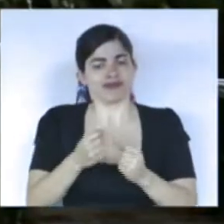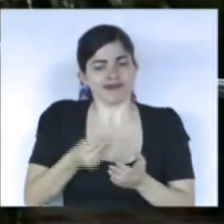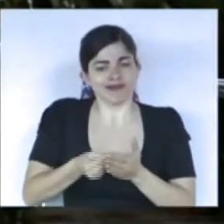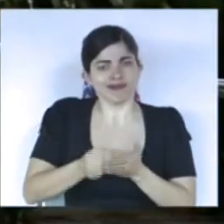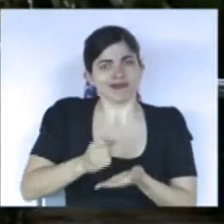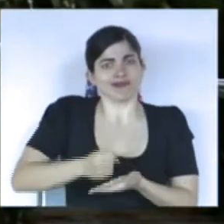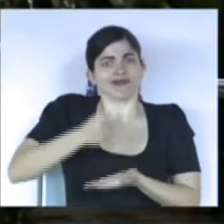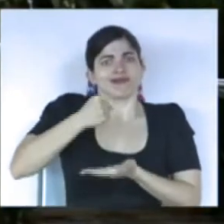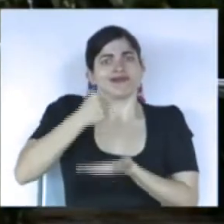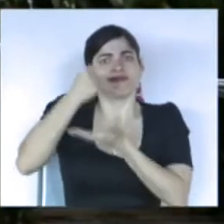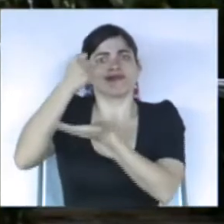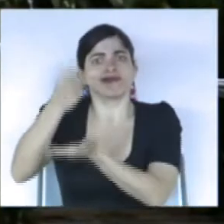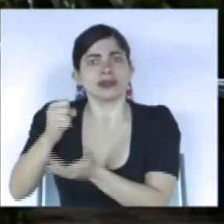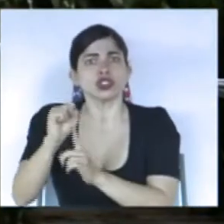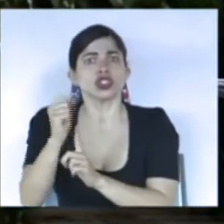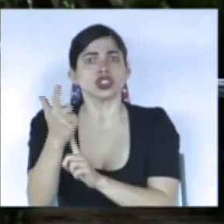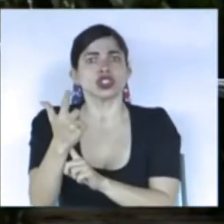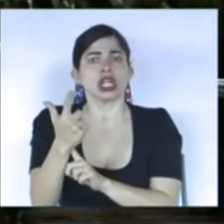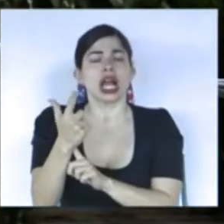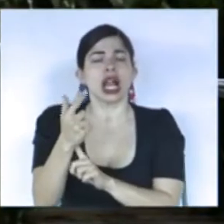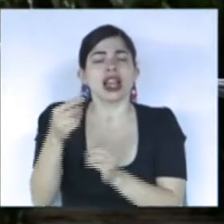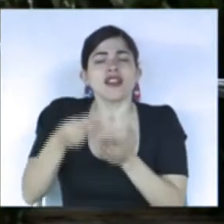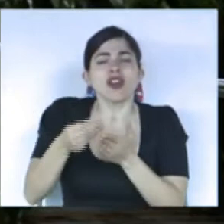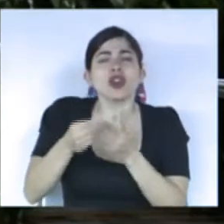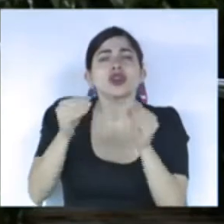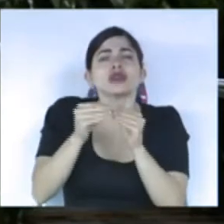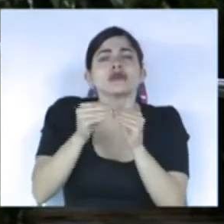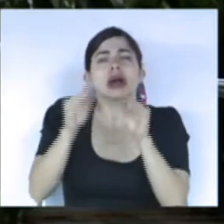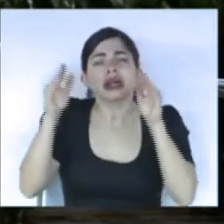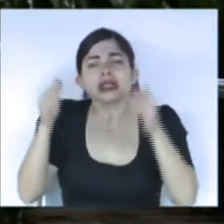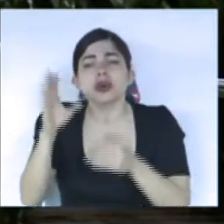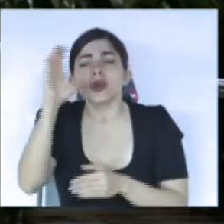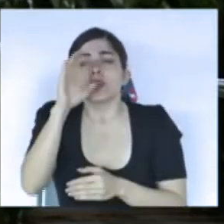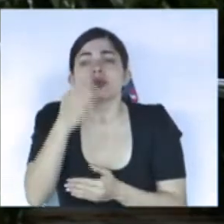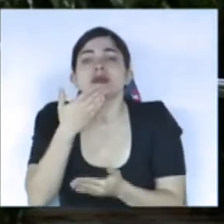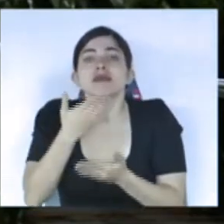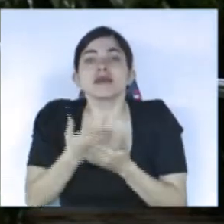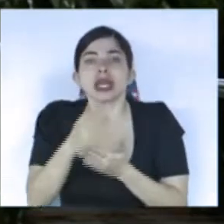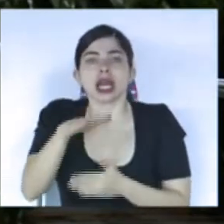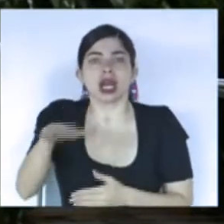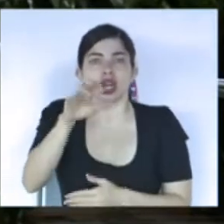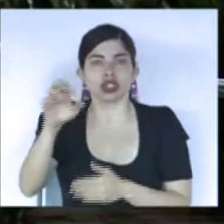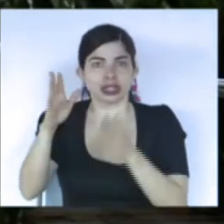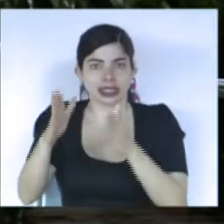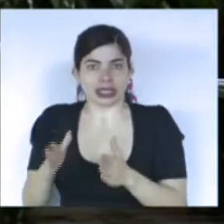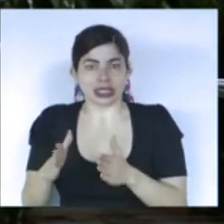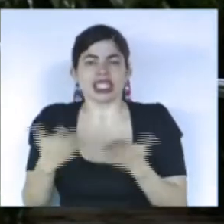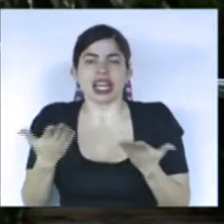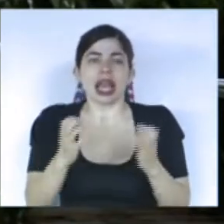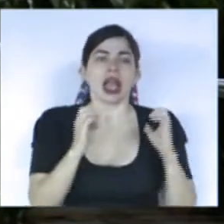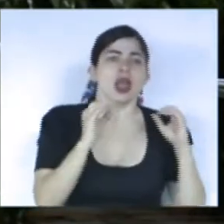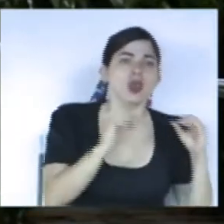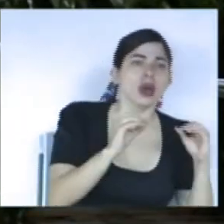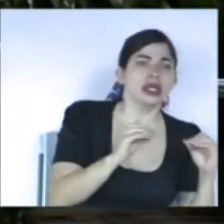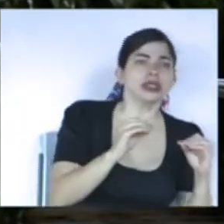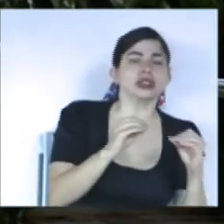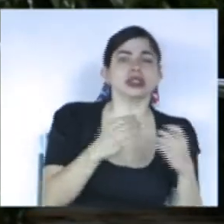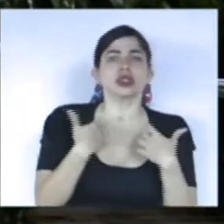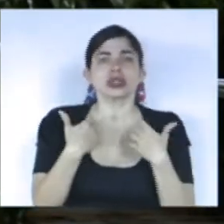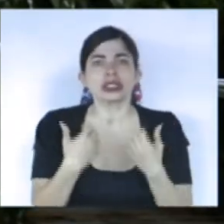Enfocamos los recursos al bienestar de los y las costarricenses en educación, en salud, en desarrollo.